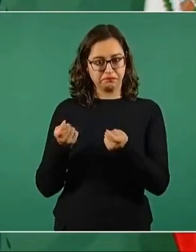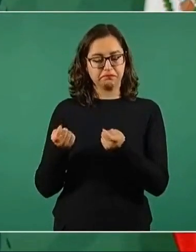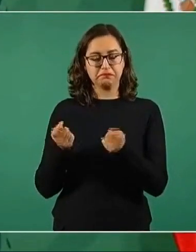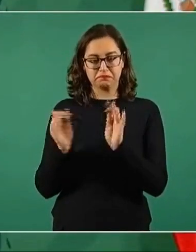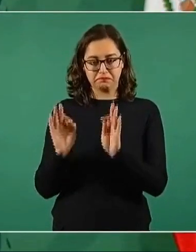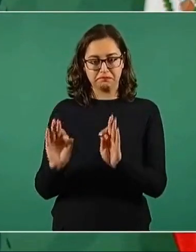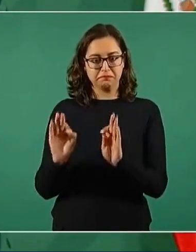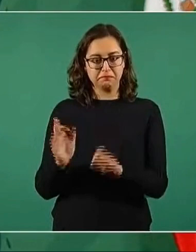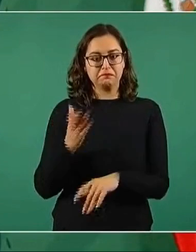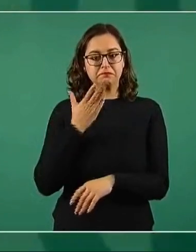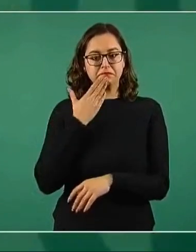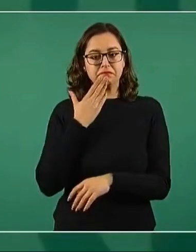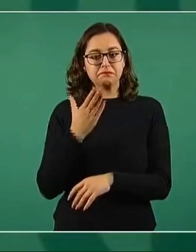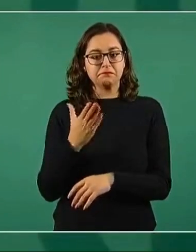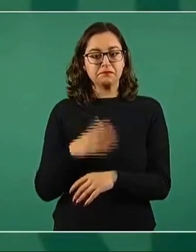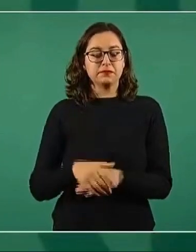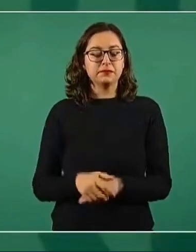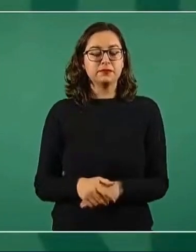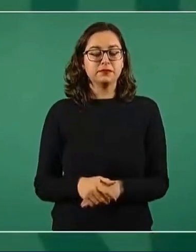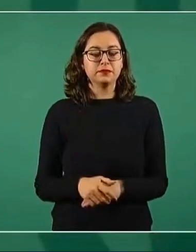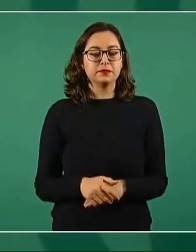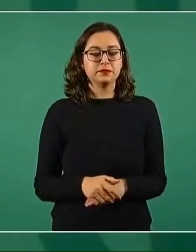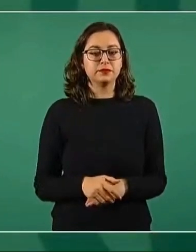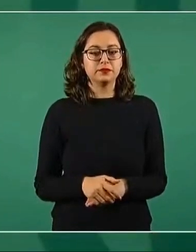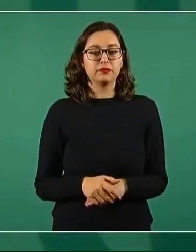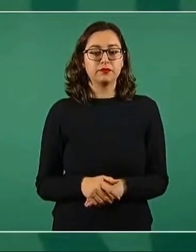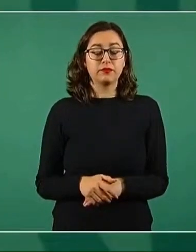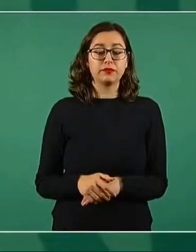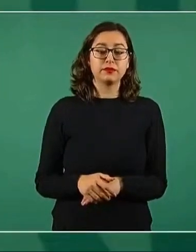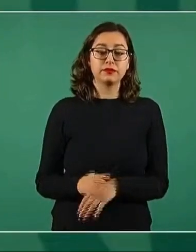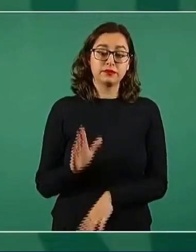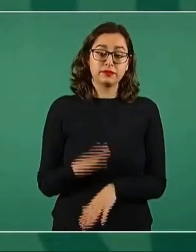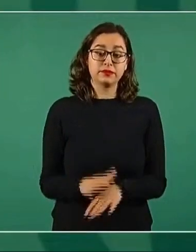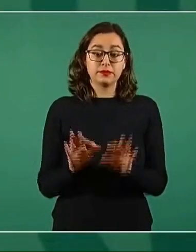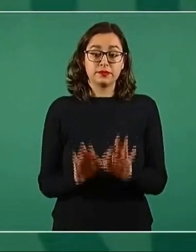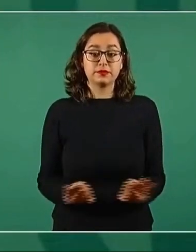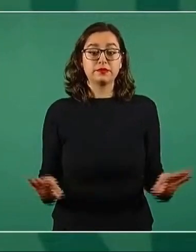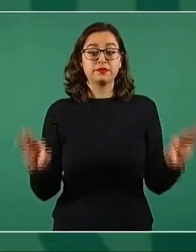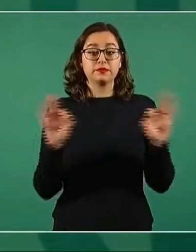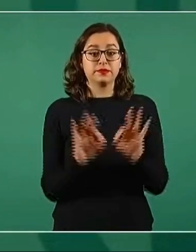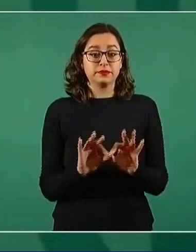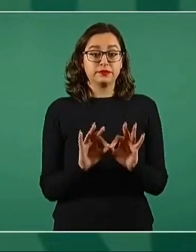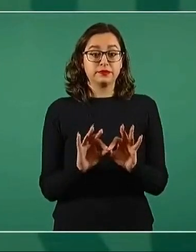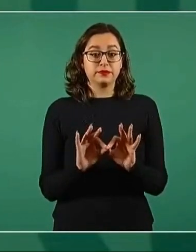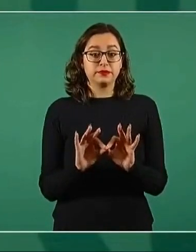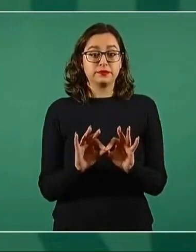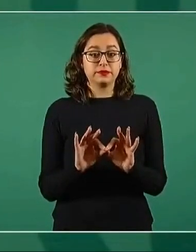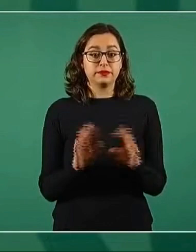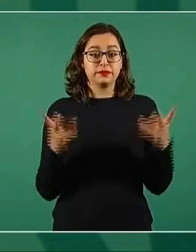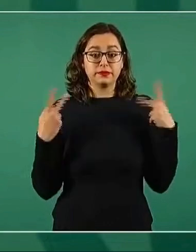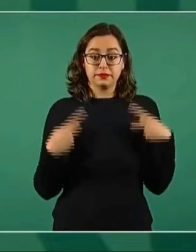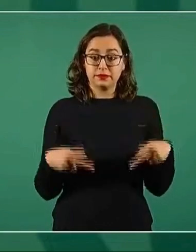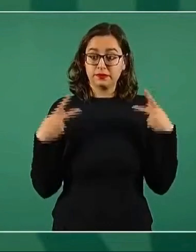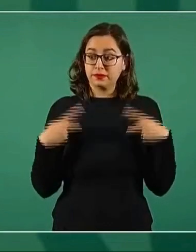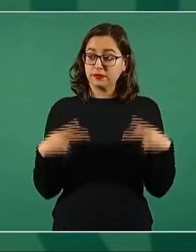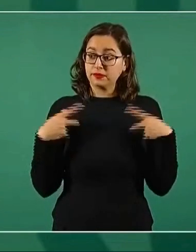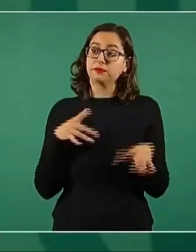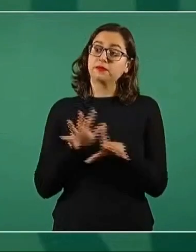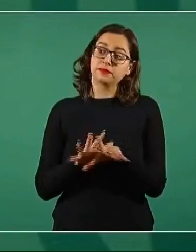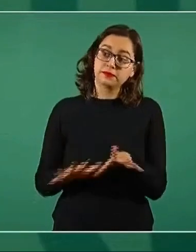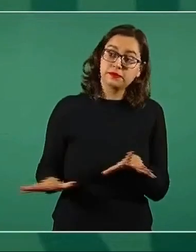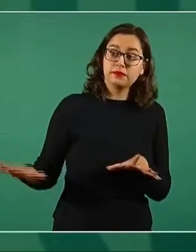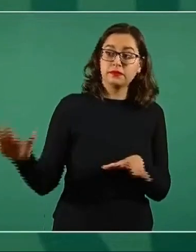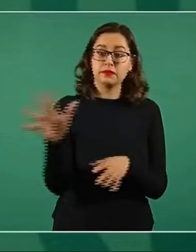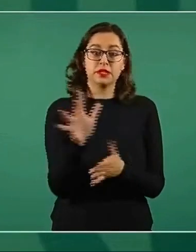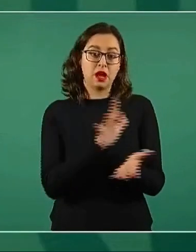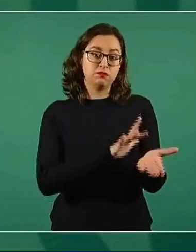la gente, que es lo más importante, está recibiendo apoyos como nunca.